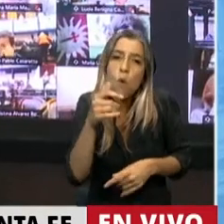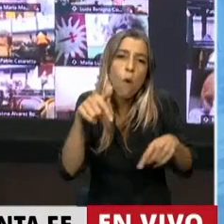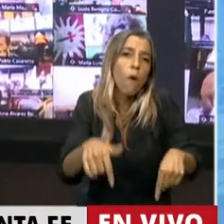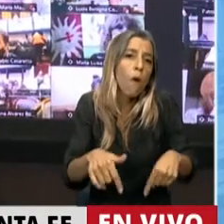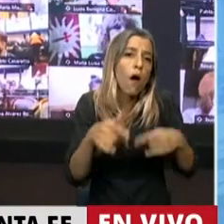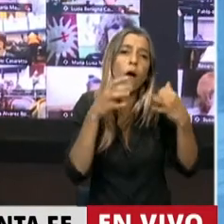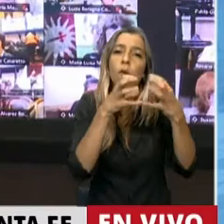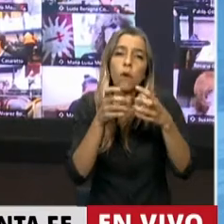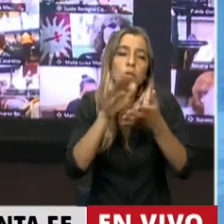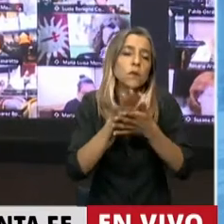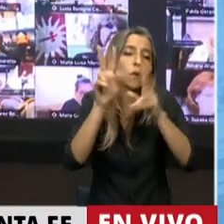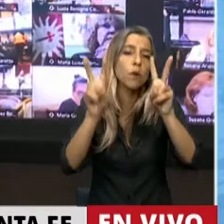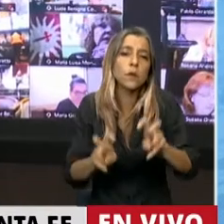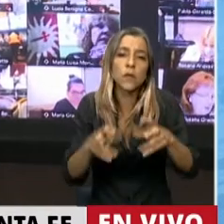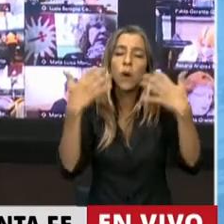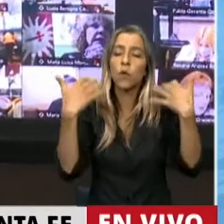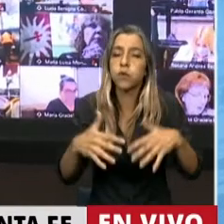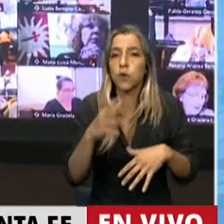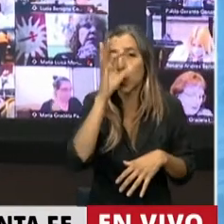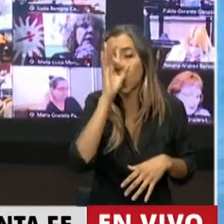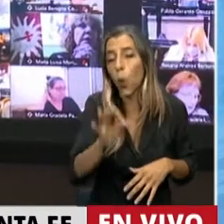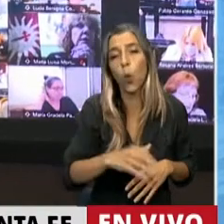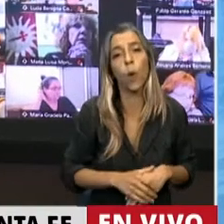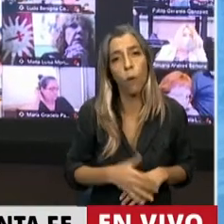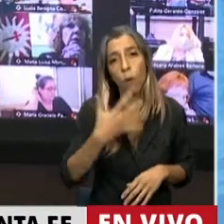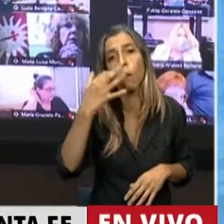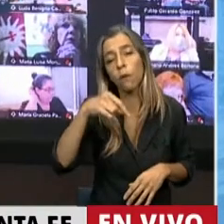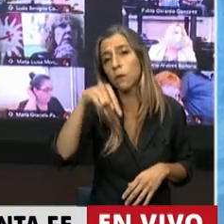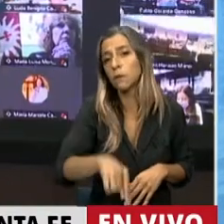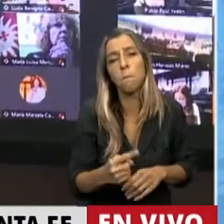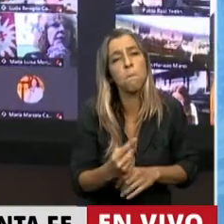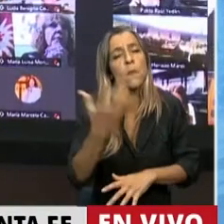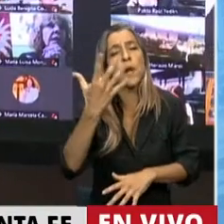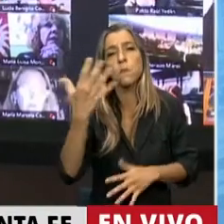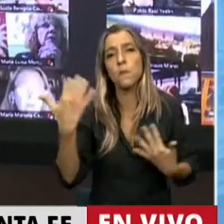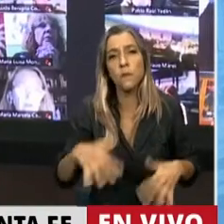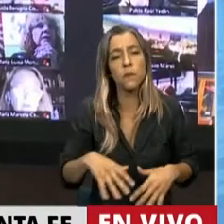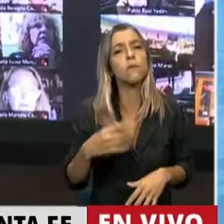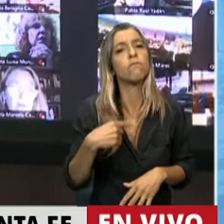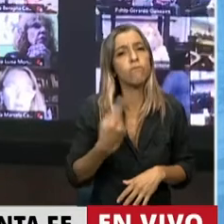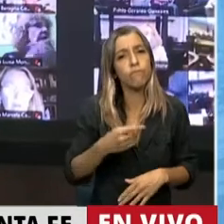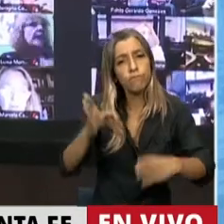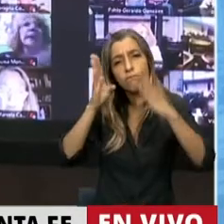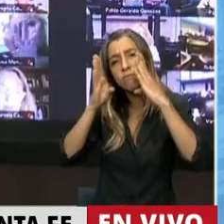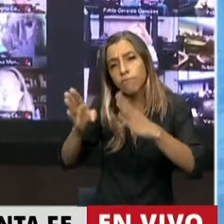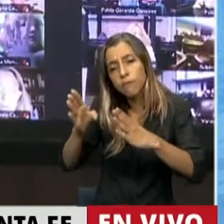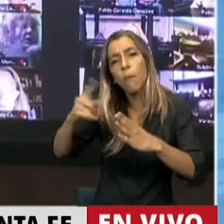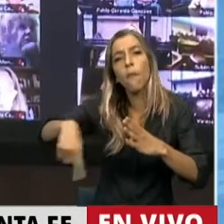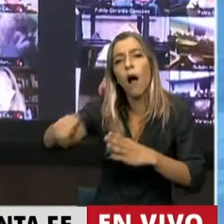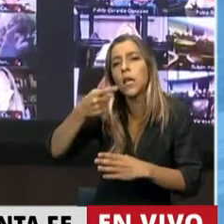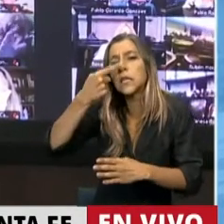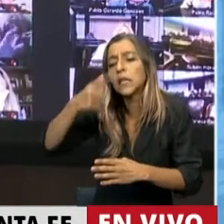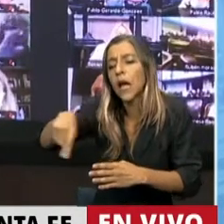un tema que tocaba tantos intereses en la Argentina. Es la primera vez que estamos a punto de dar una